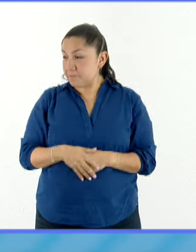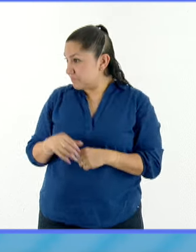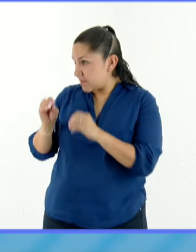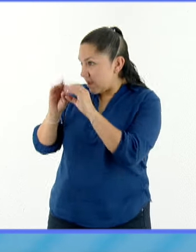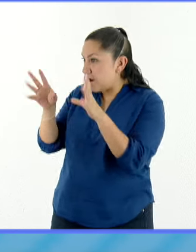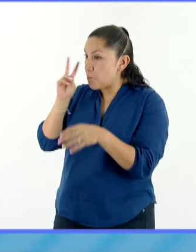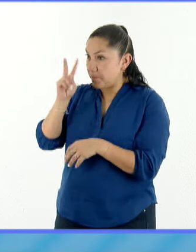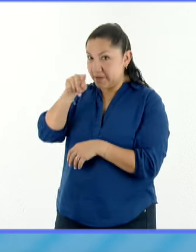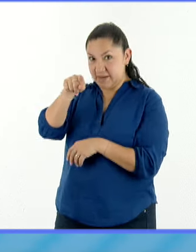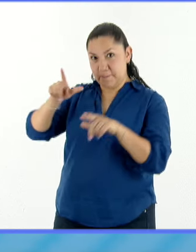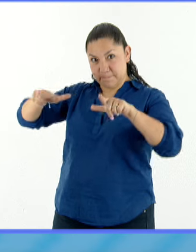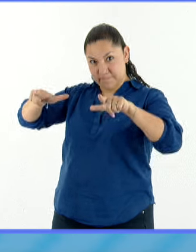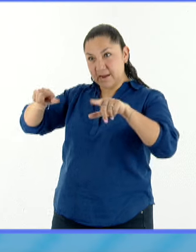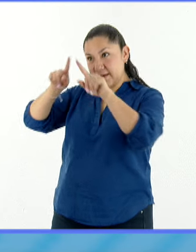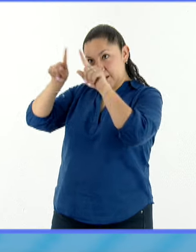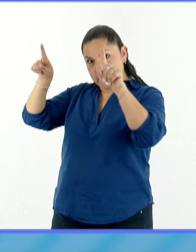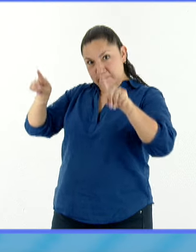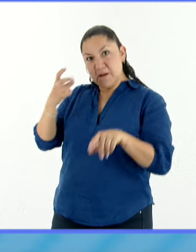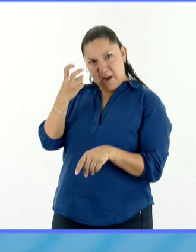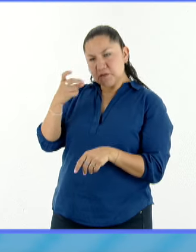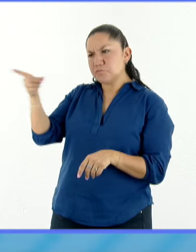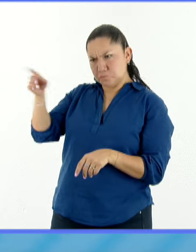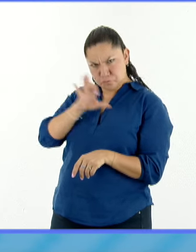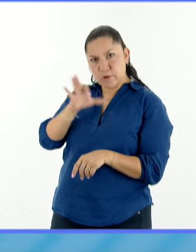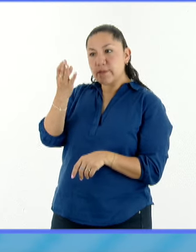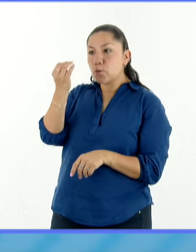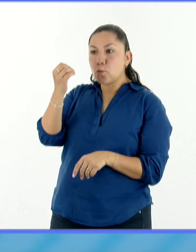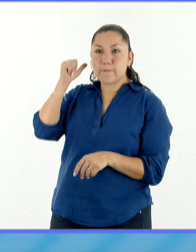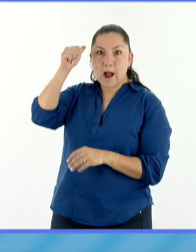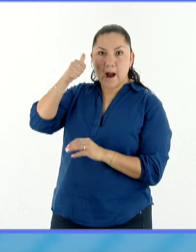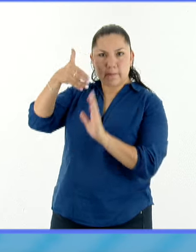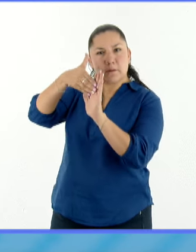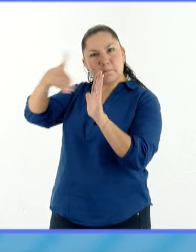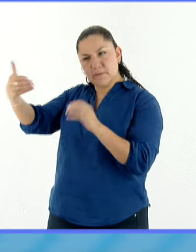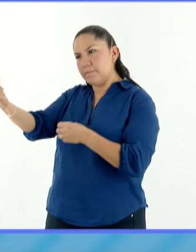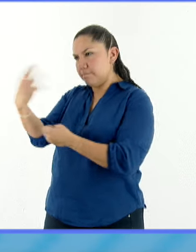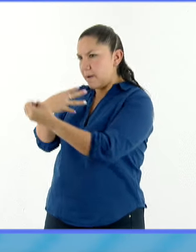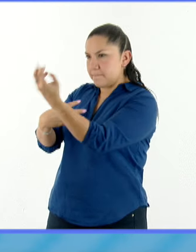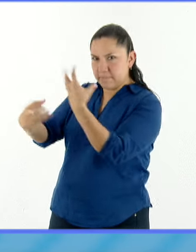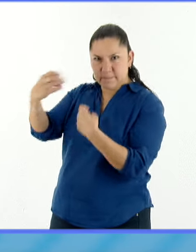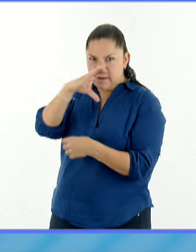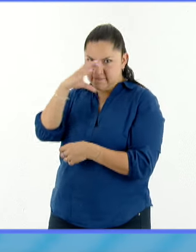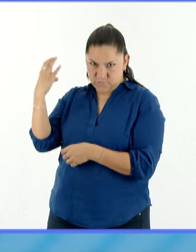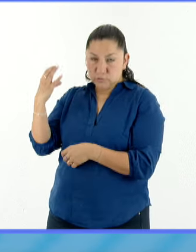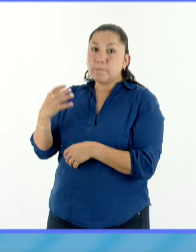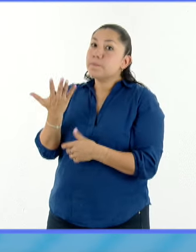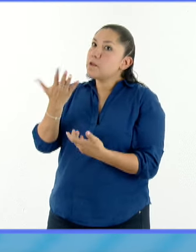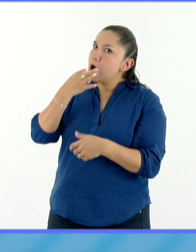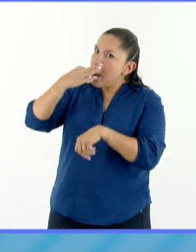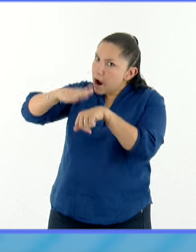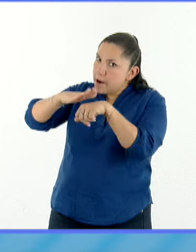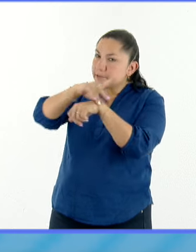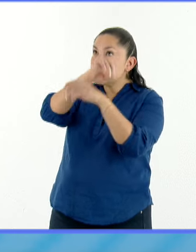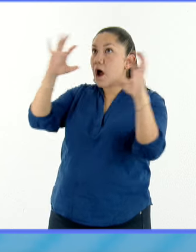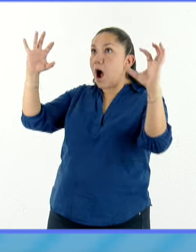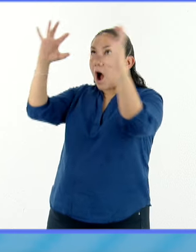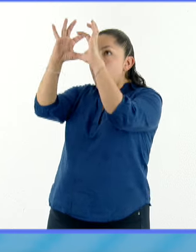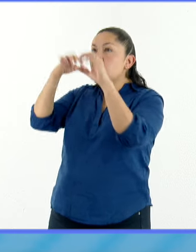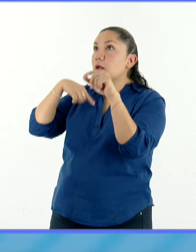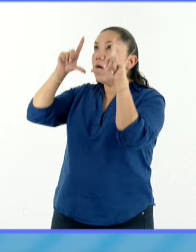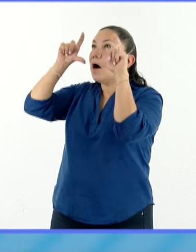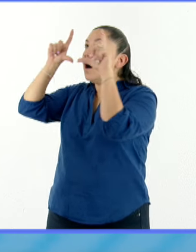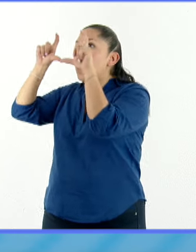se reciben a partir del 9 de abril. Y a propósito de esto, es importante decir lo que no debemos hacer mientras está sucediendo el eclipse, doctor.